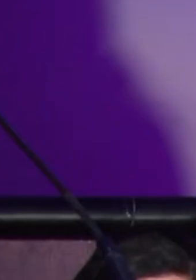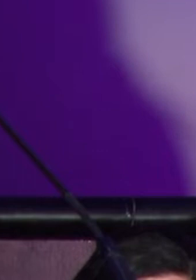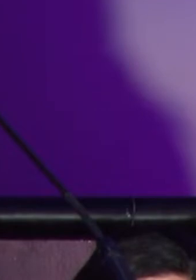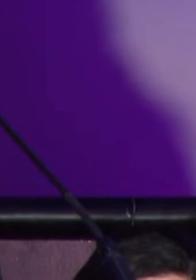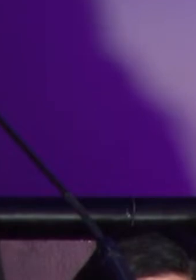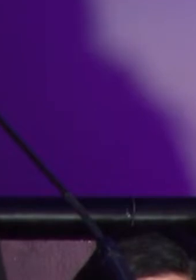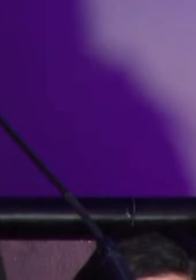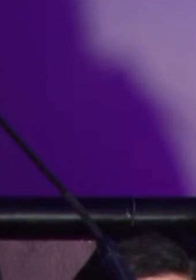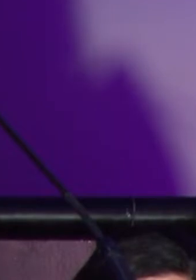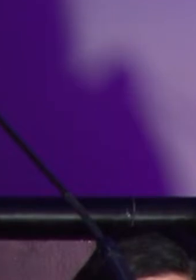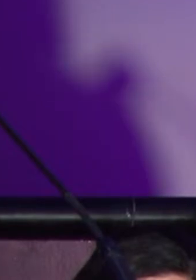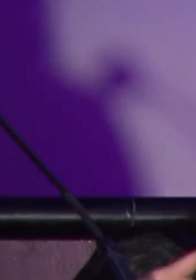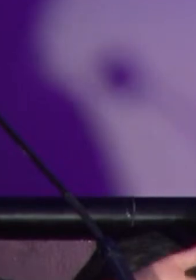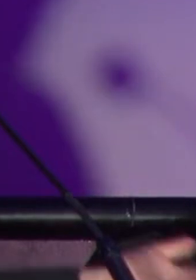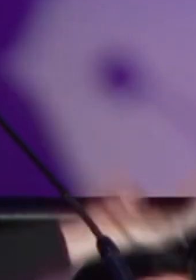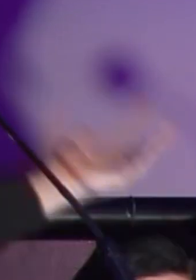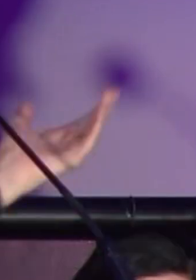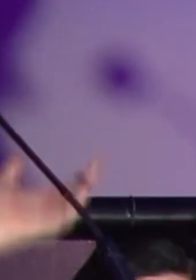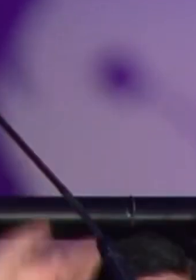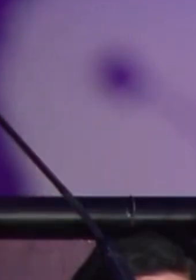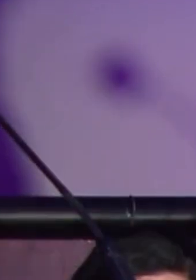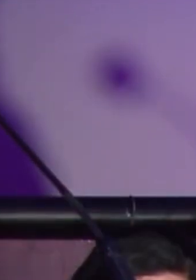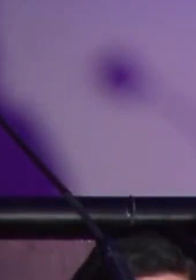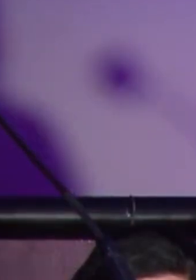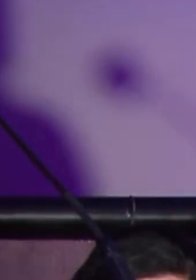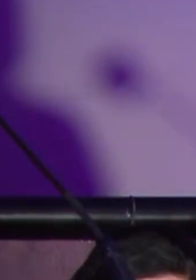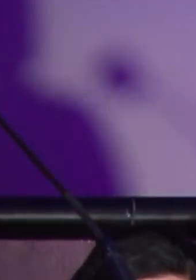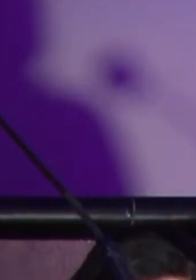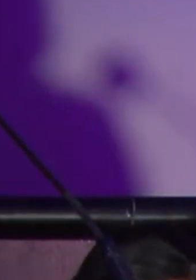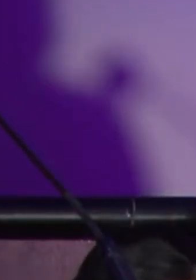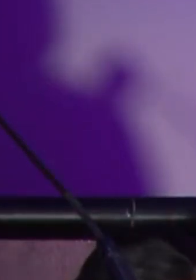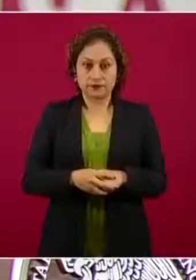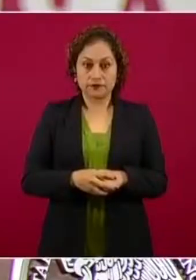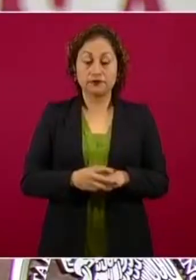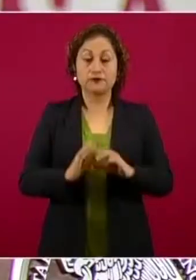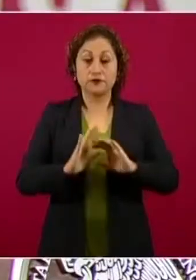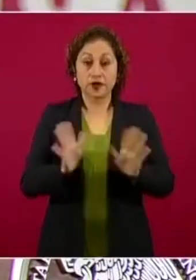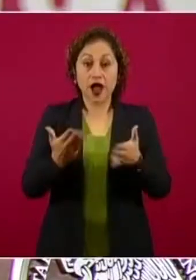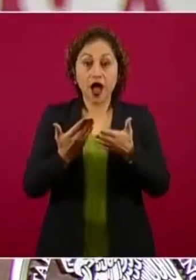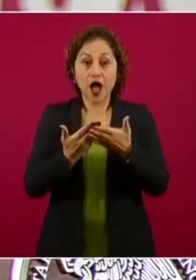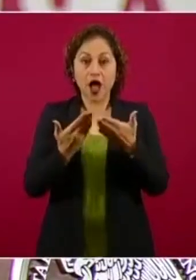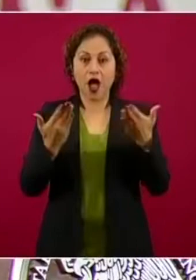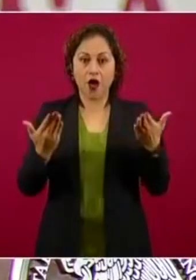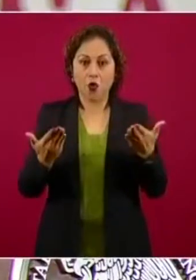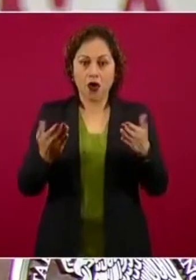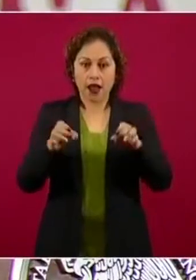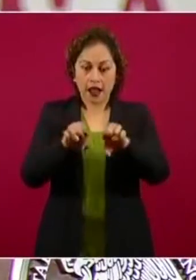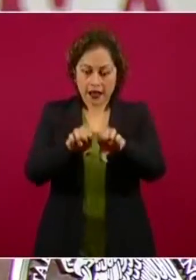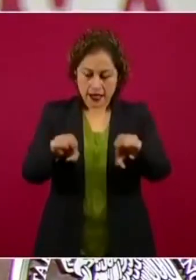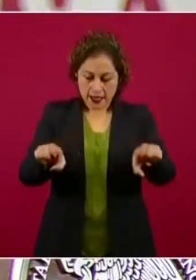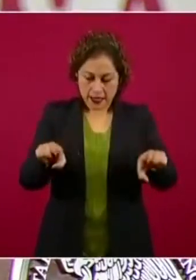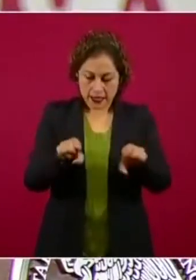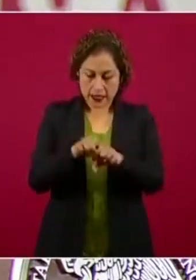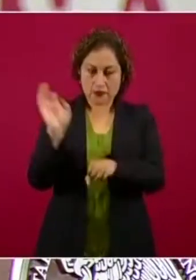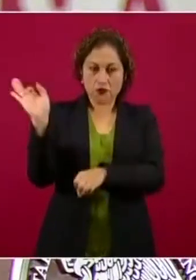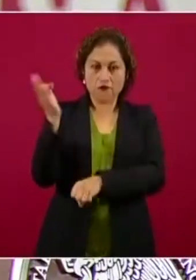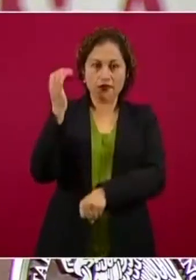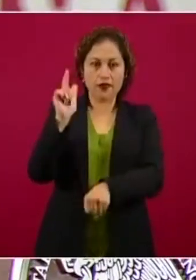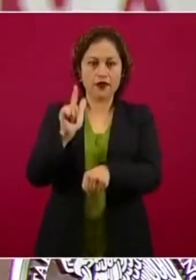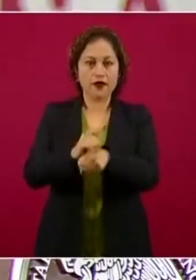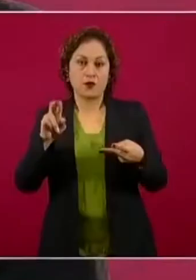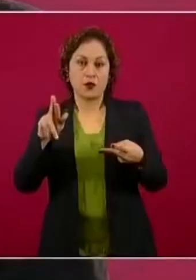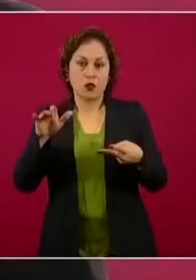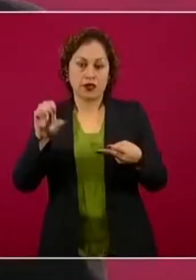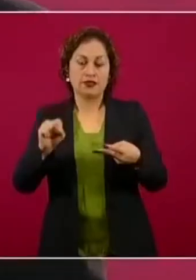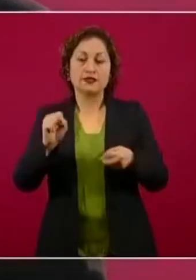Bárcena dio a conocer su retiro del Servicio Exterior Mexicano. Tras reconocer el trabajo de la embajadora Bárcena en Washington, el titular del